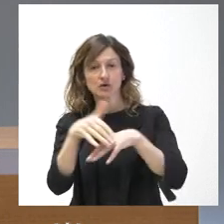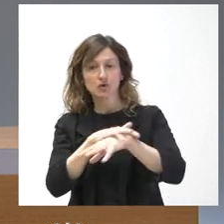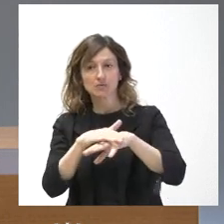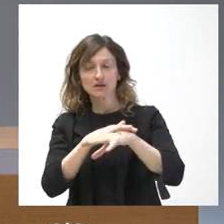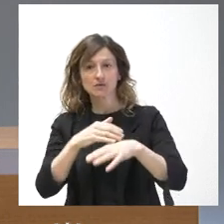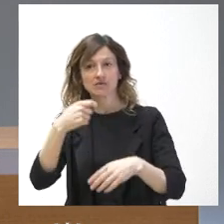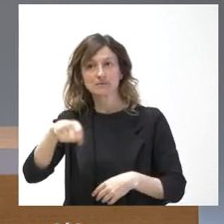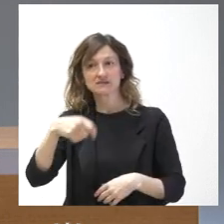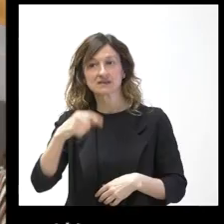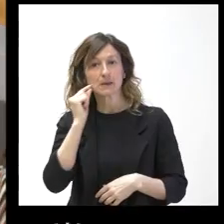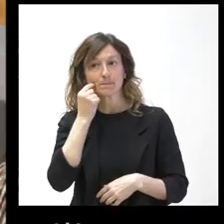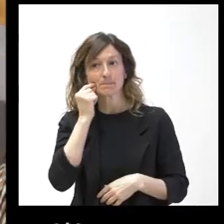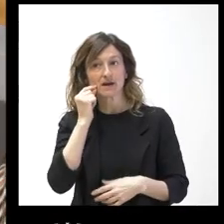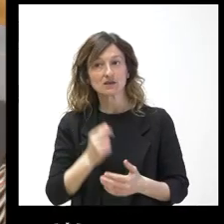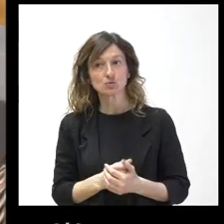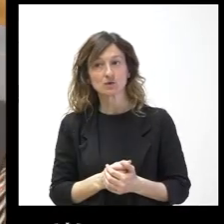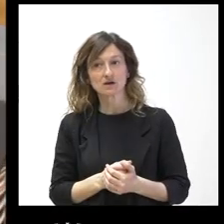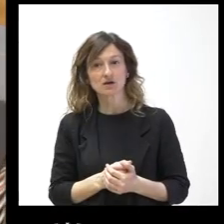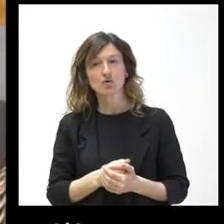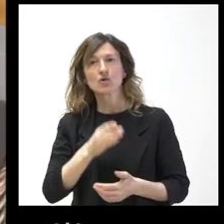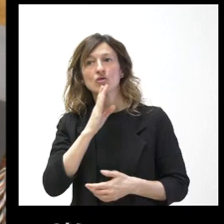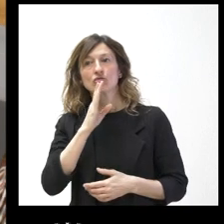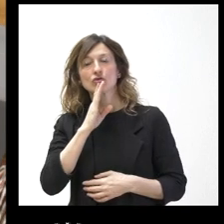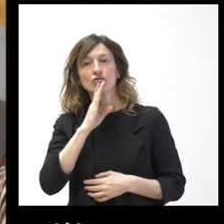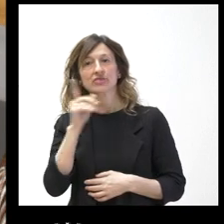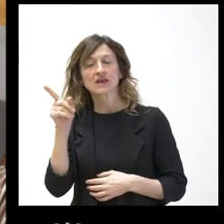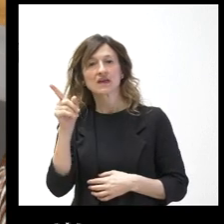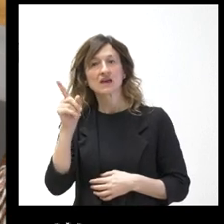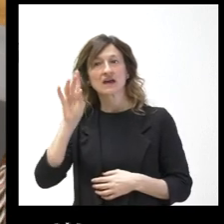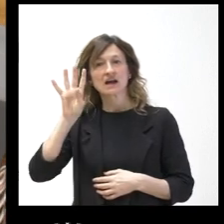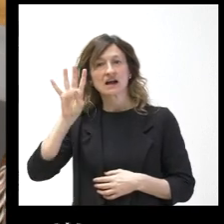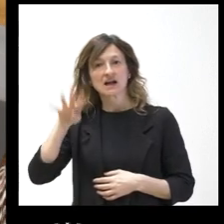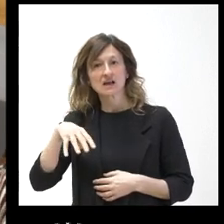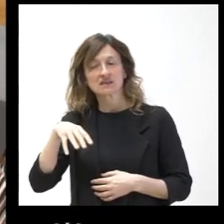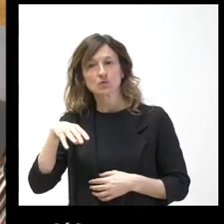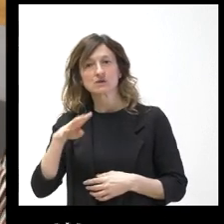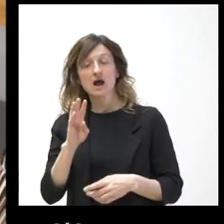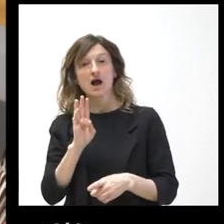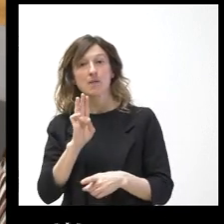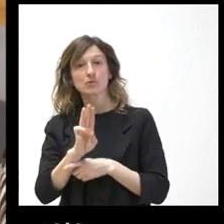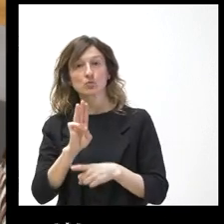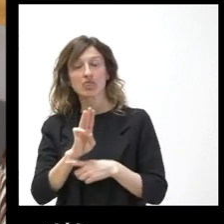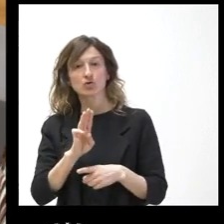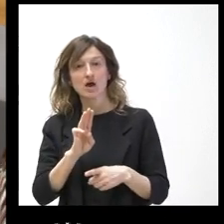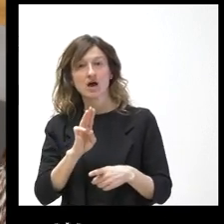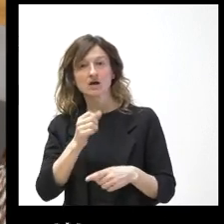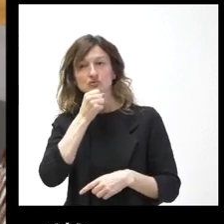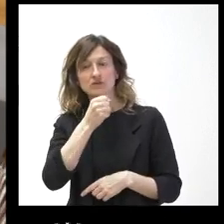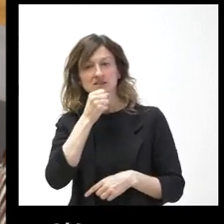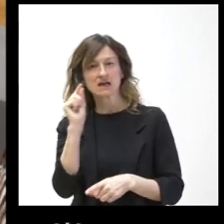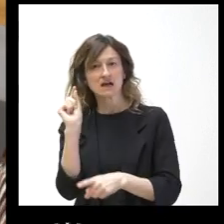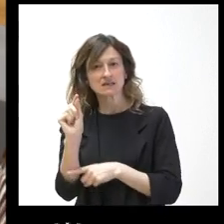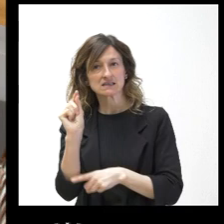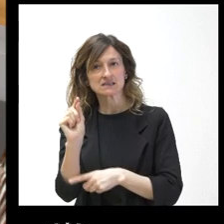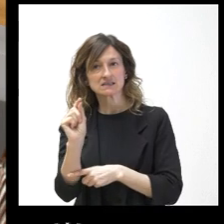por Mañueco. Está en Cataluña una procuradora, Ana Sánchez, la procuradora socialista, ha criticado precisamente